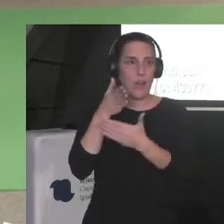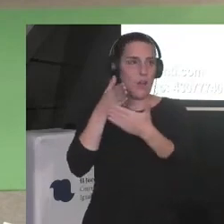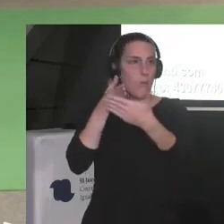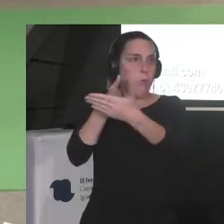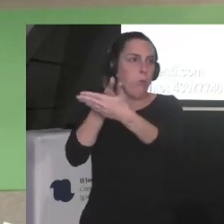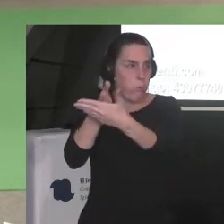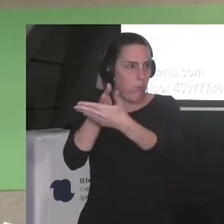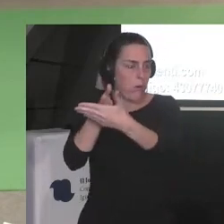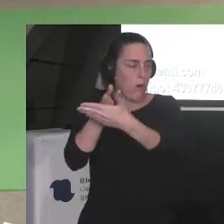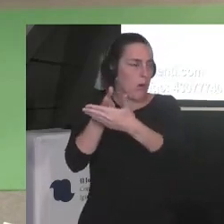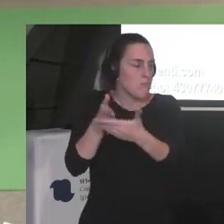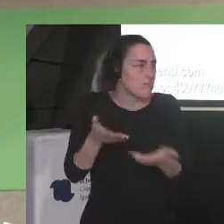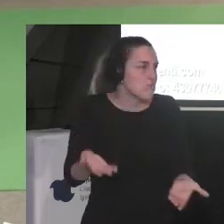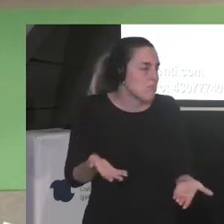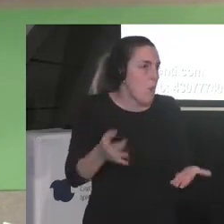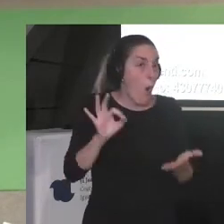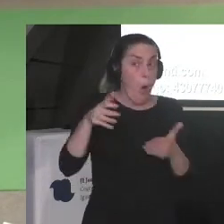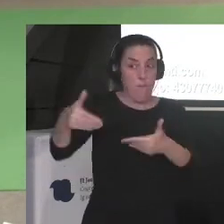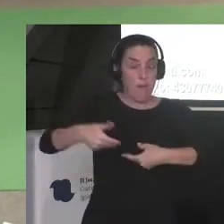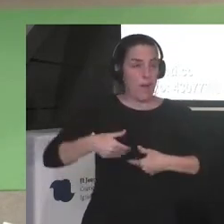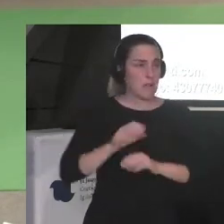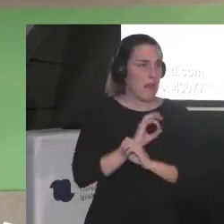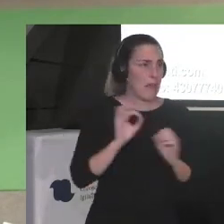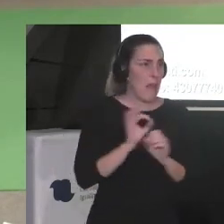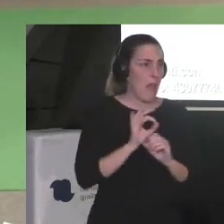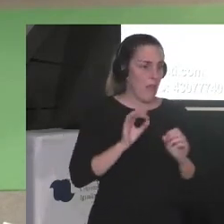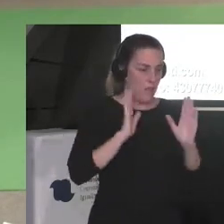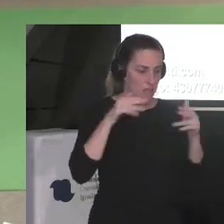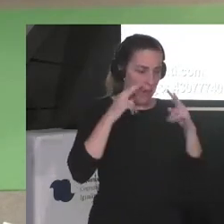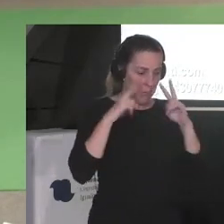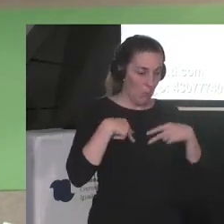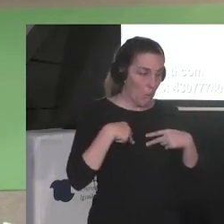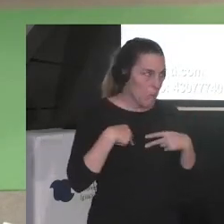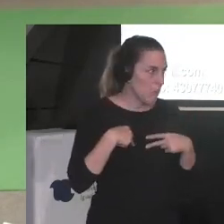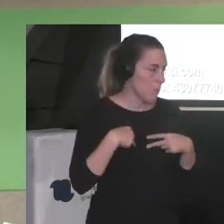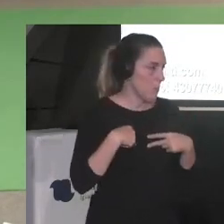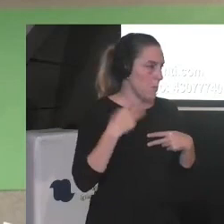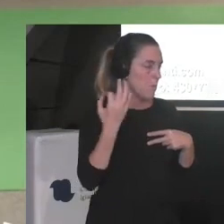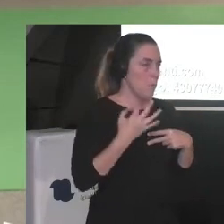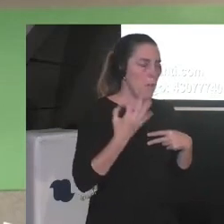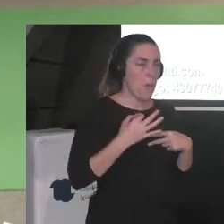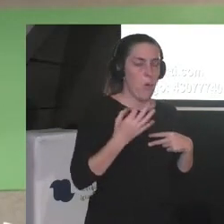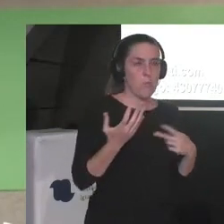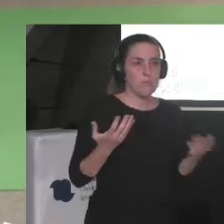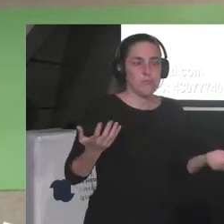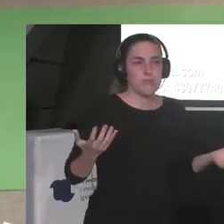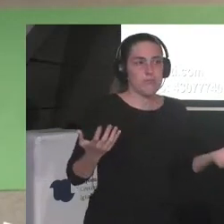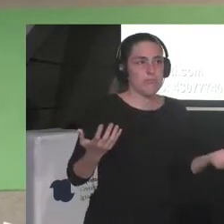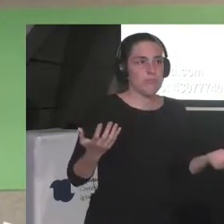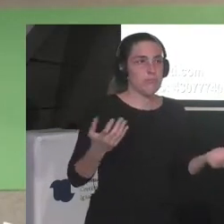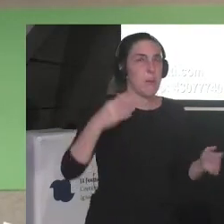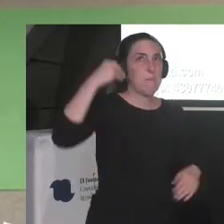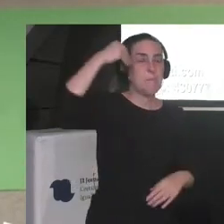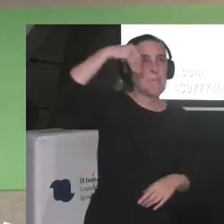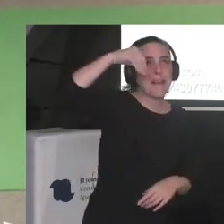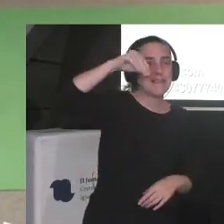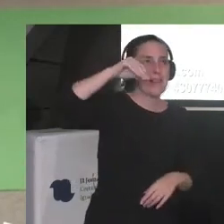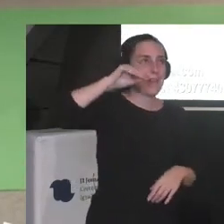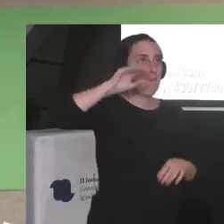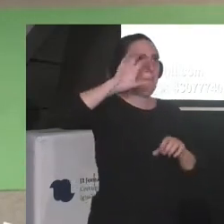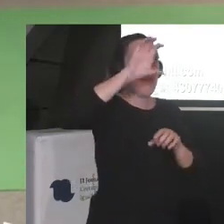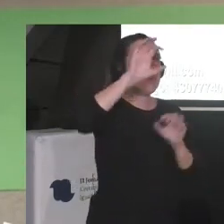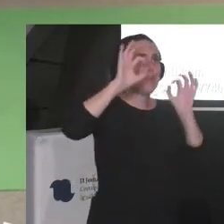pues es terrible ¿no? o sea que tengo que pagarme pues los no sé 10.000 15.000 euros que vale el máster del país para